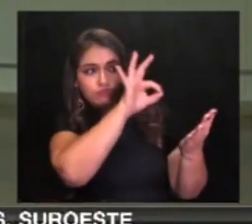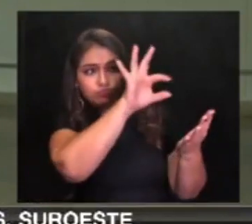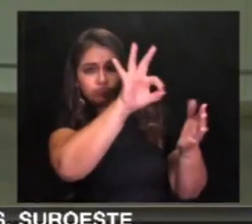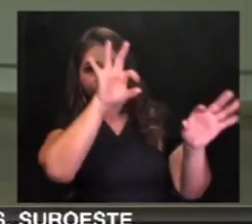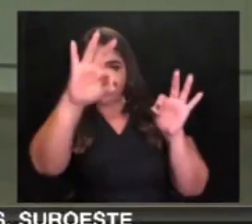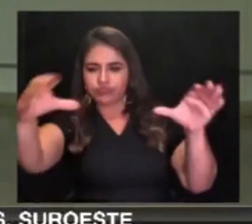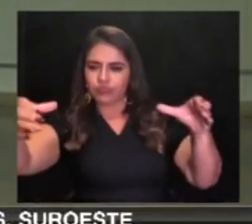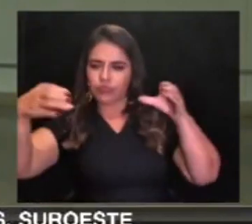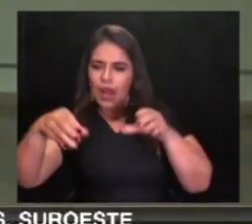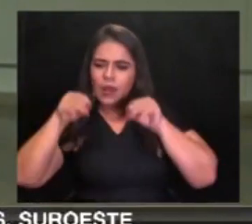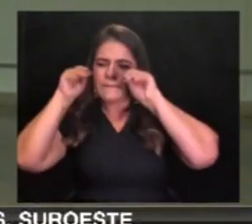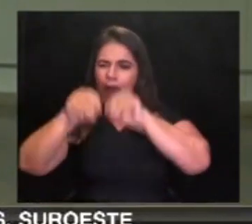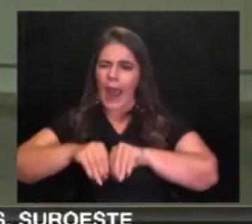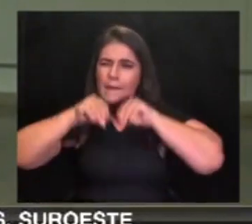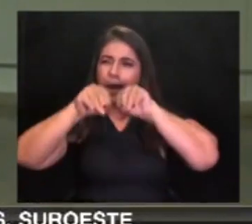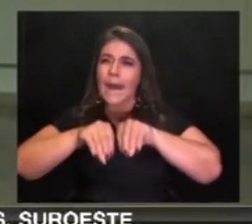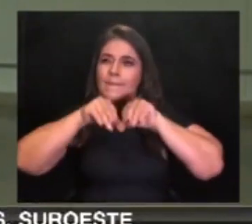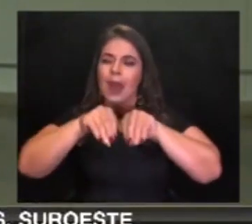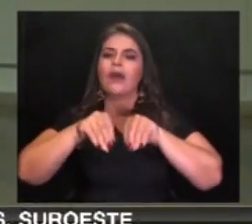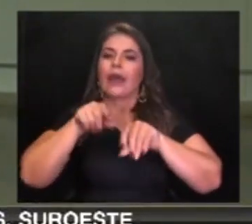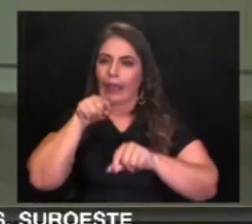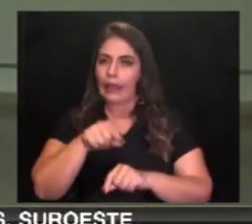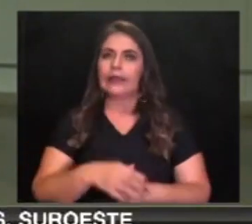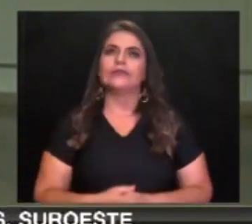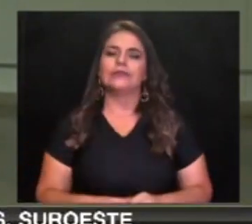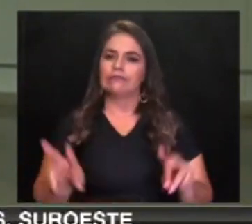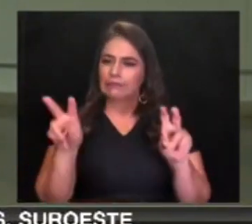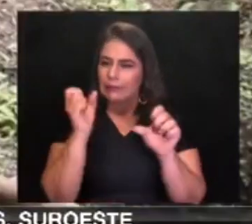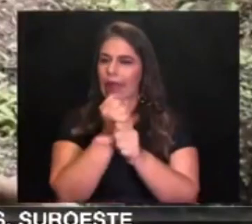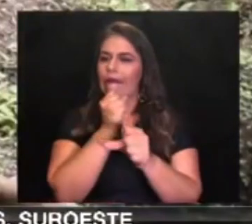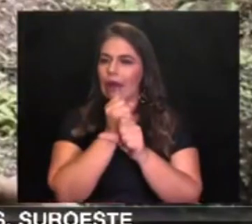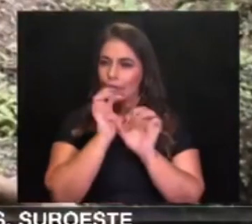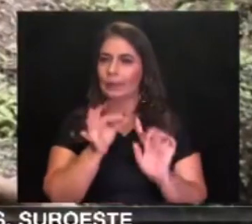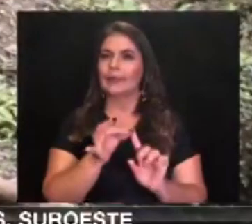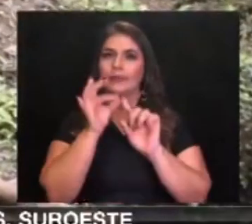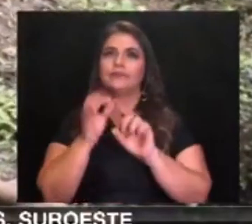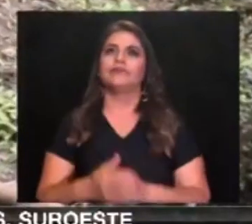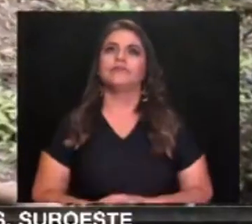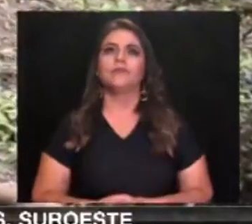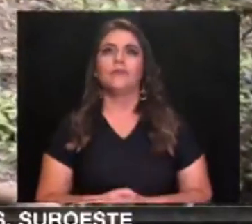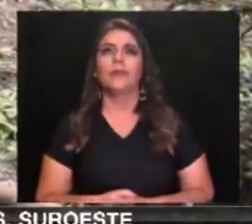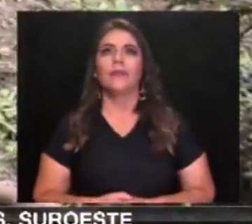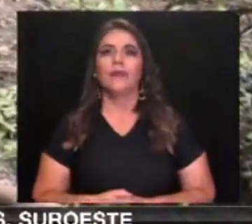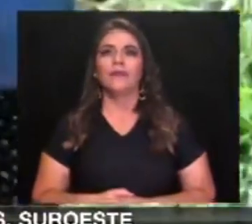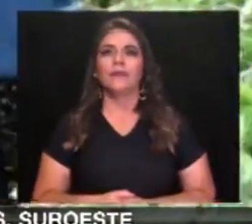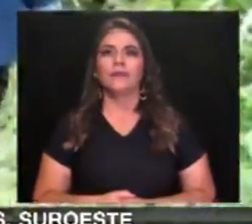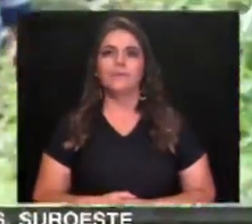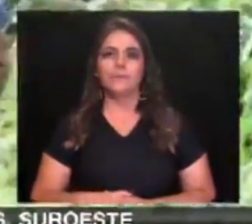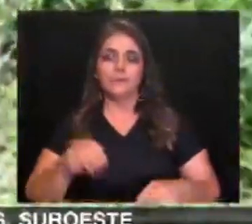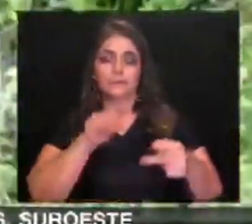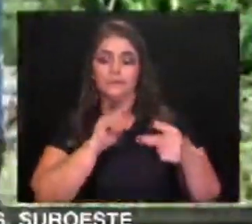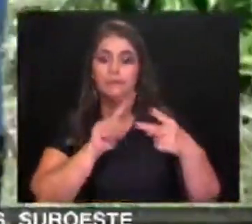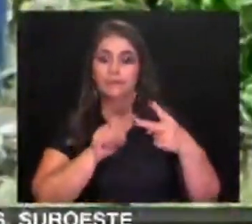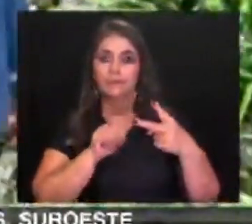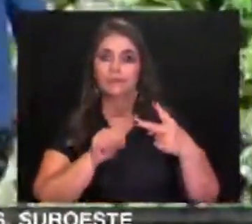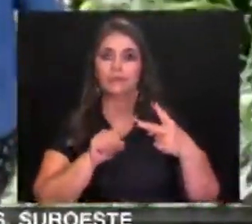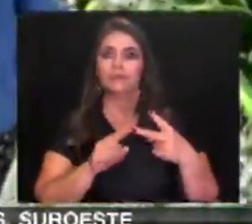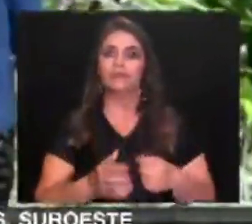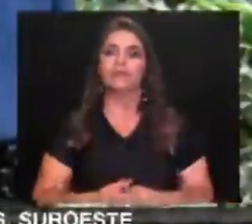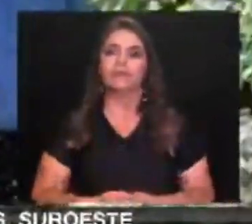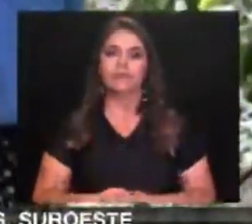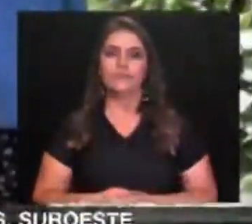algunos, pero ahora va a ser un trabajo sistemático con ellos. Otra de las dinámicas que contempla la formación en tiempos de